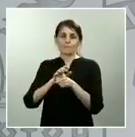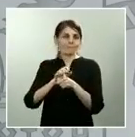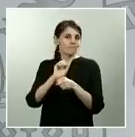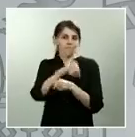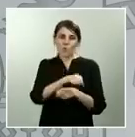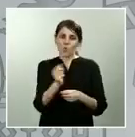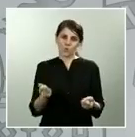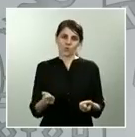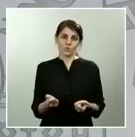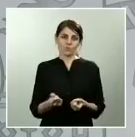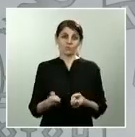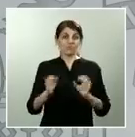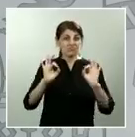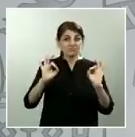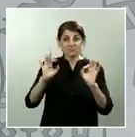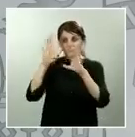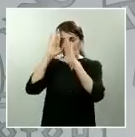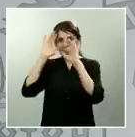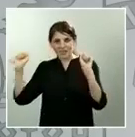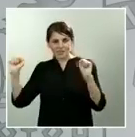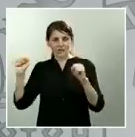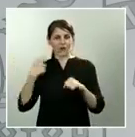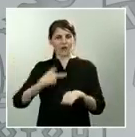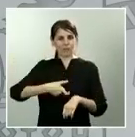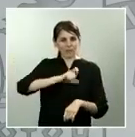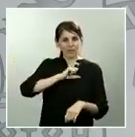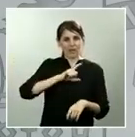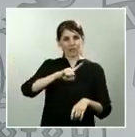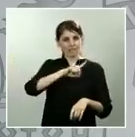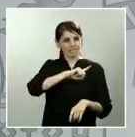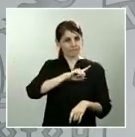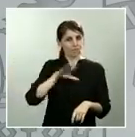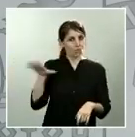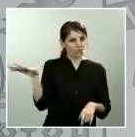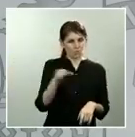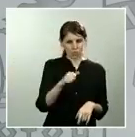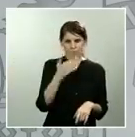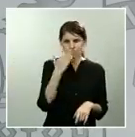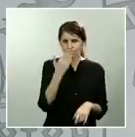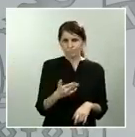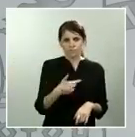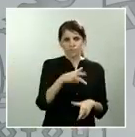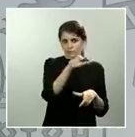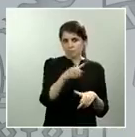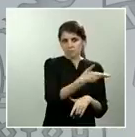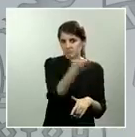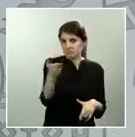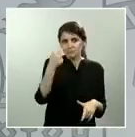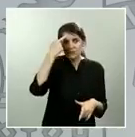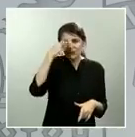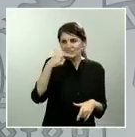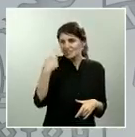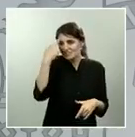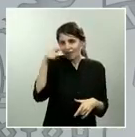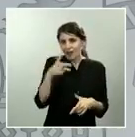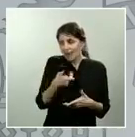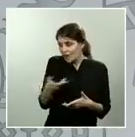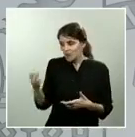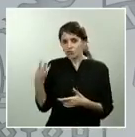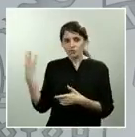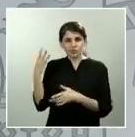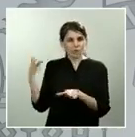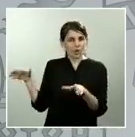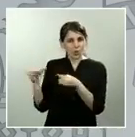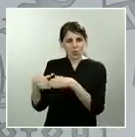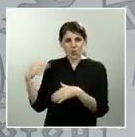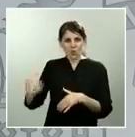los cuerpos y fuerzas de seguridad del Estado que yo creo que a los ciudadanos les costa, que están haciendo un esfuerzo extraordinario por intentar que todo el